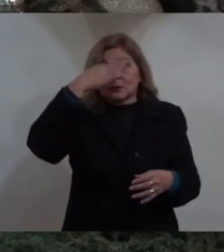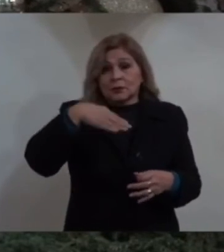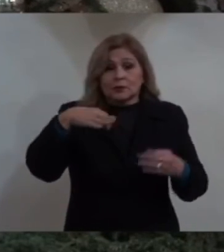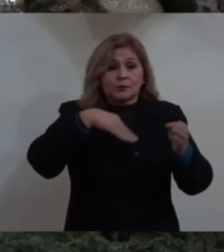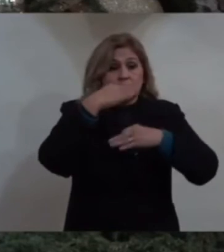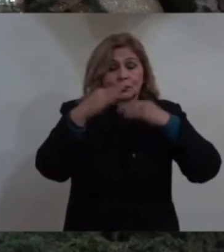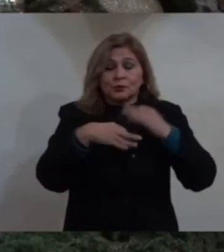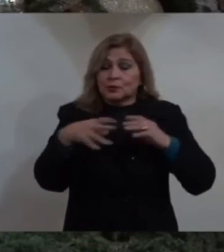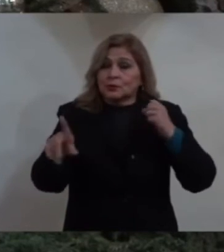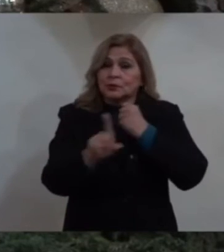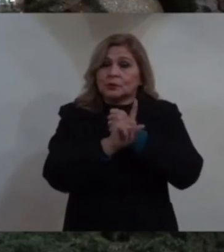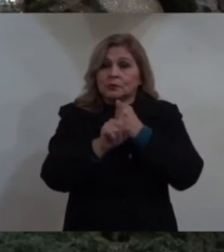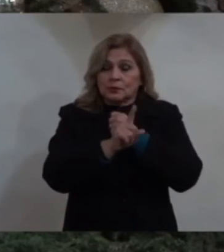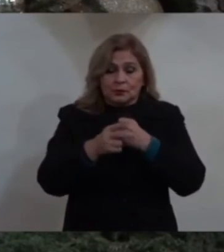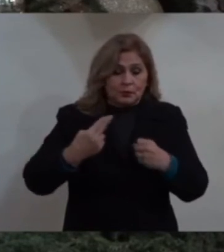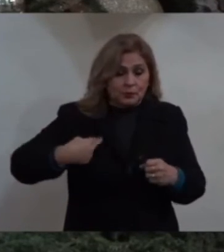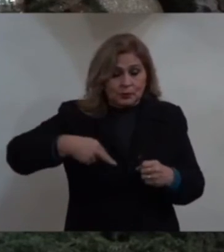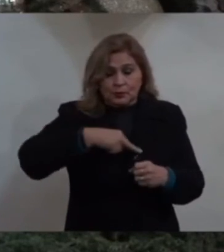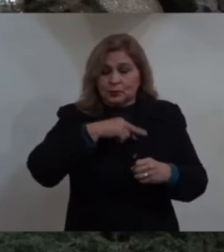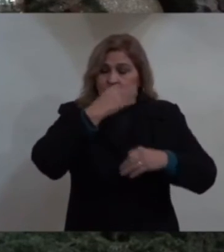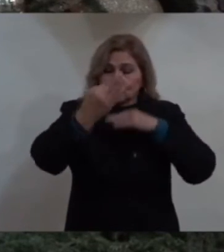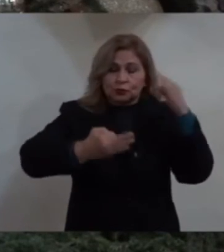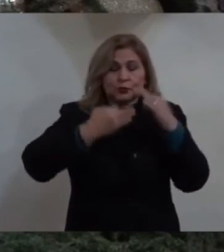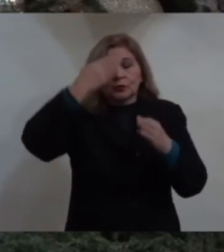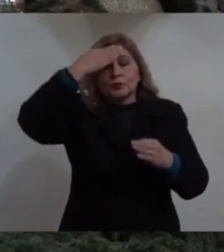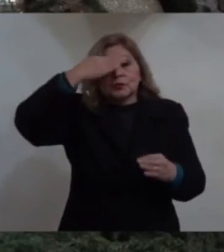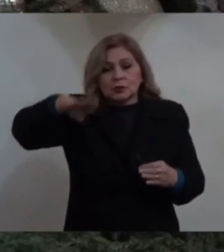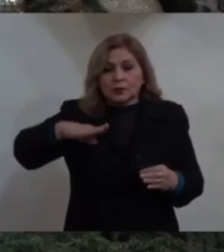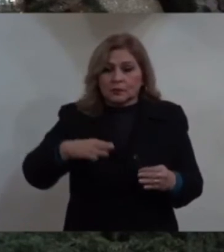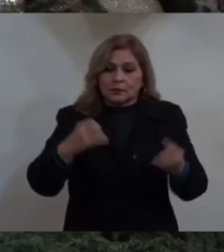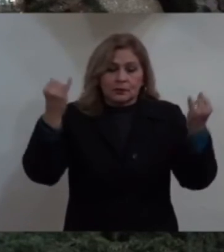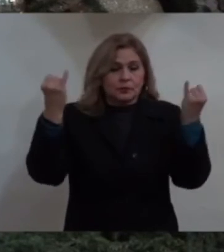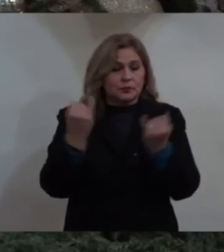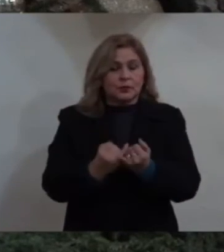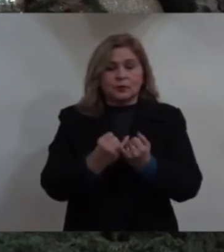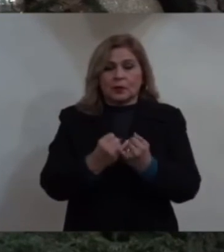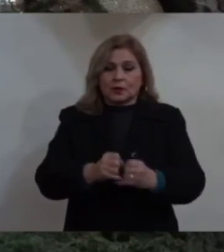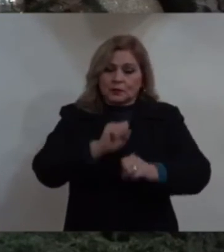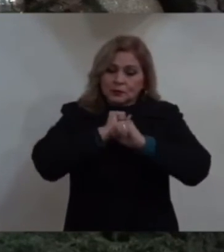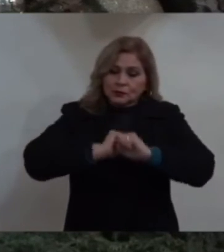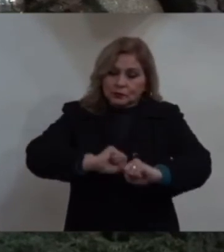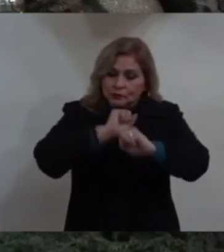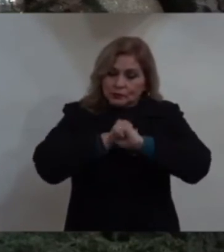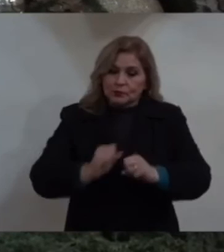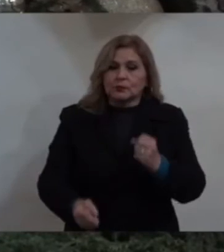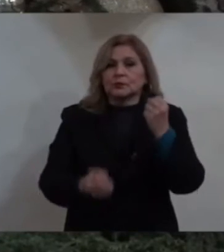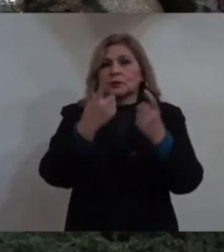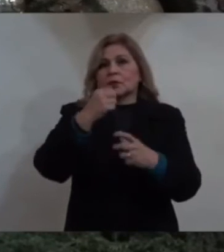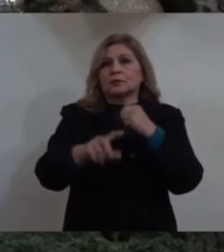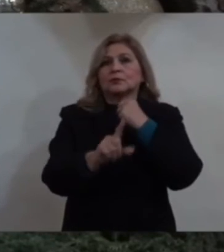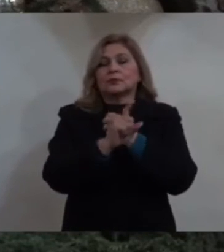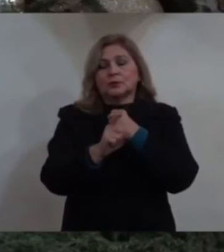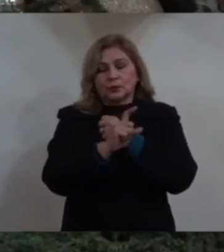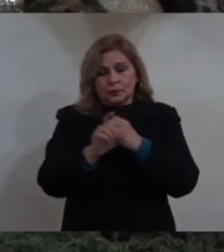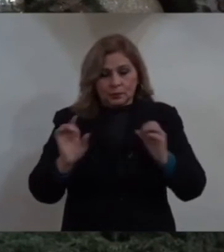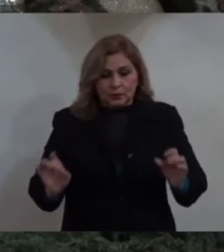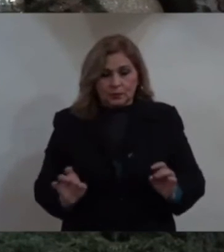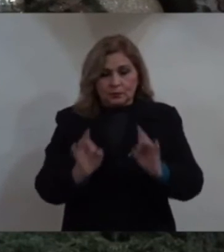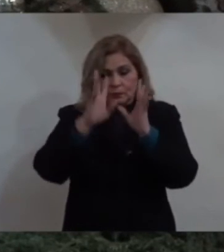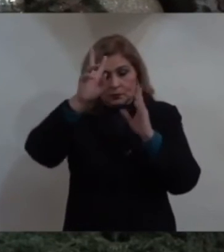problema? Todos, todos, sin excepción, participamos de esa realidad